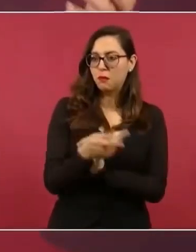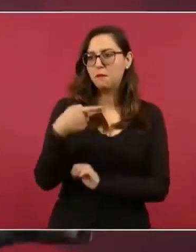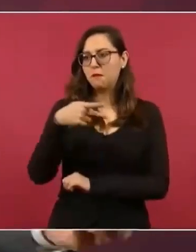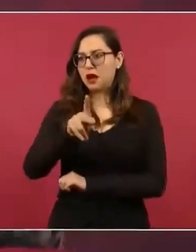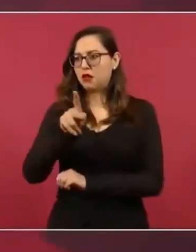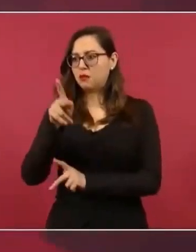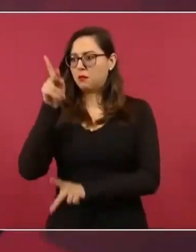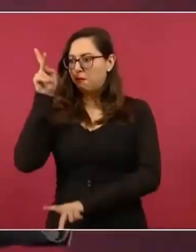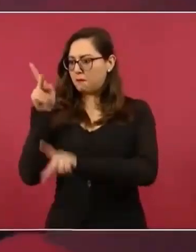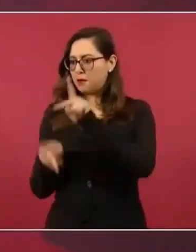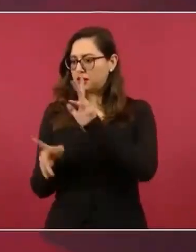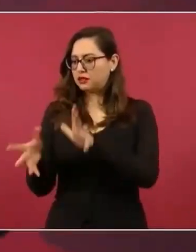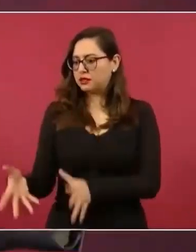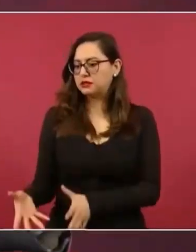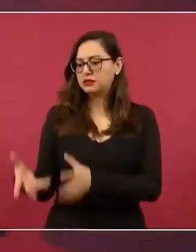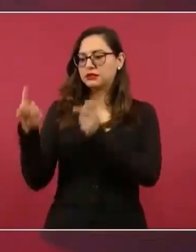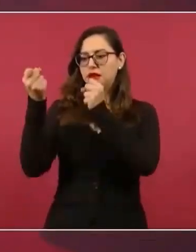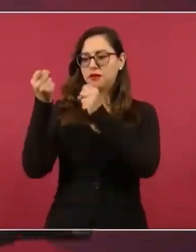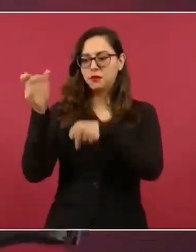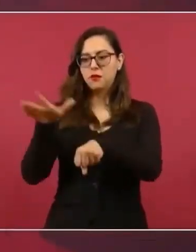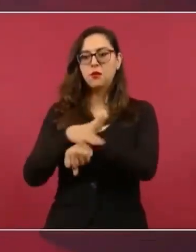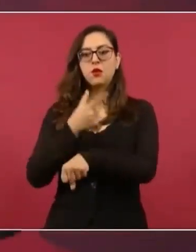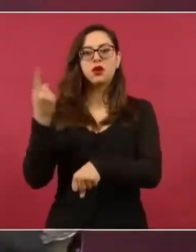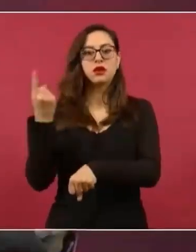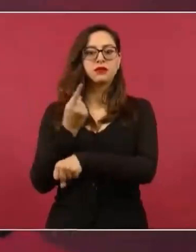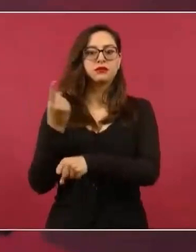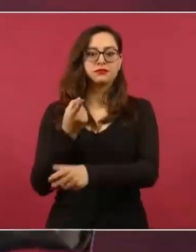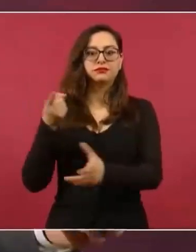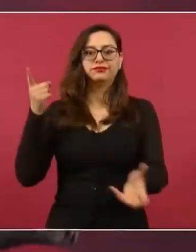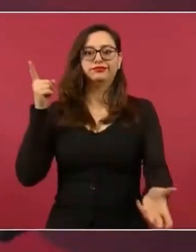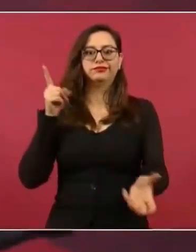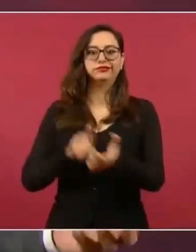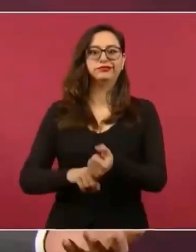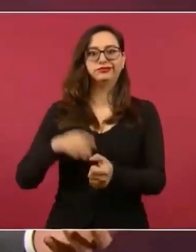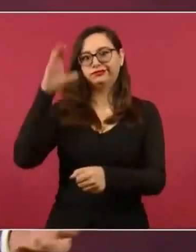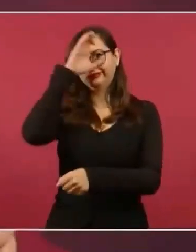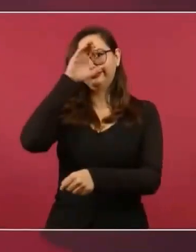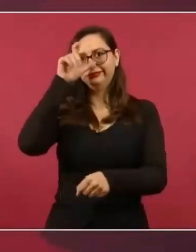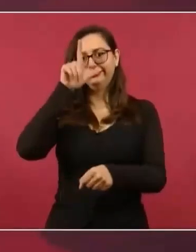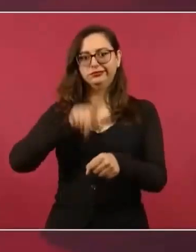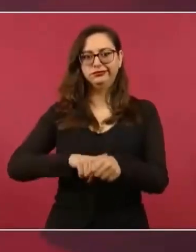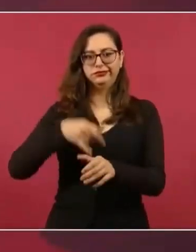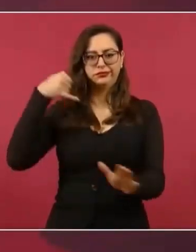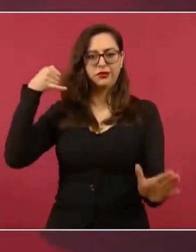es el México profundo, nuestros orígenes, nuestras culturas.